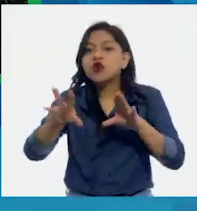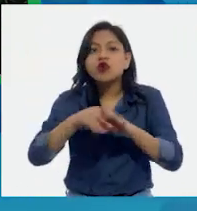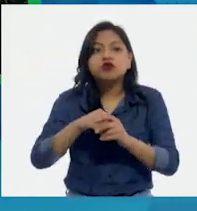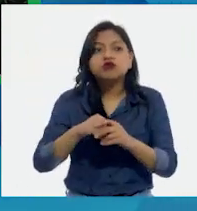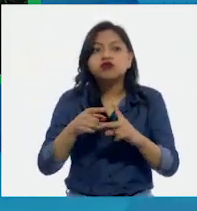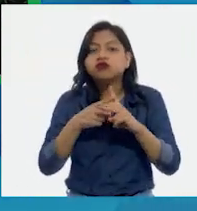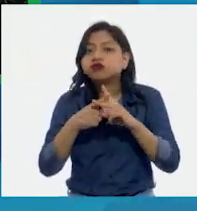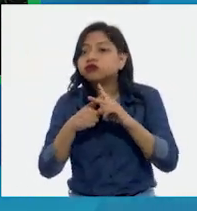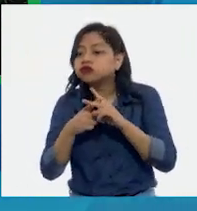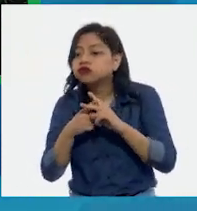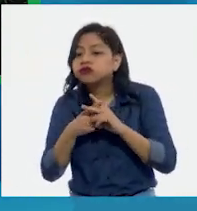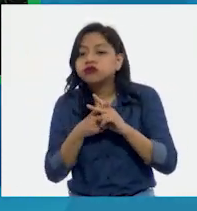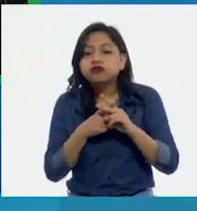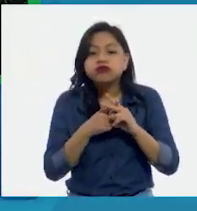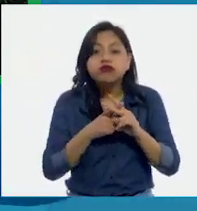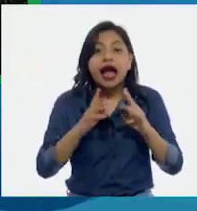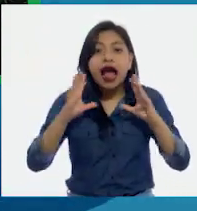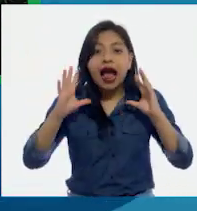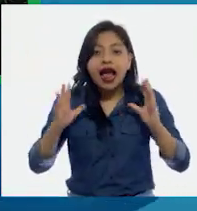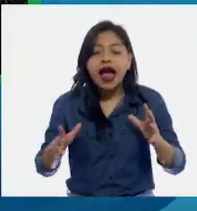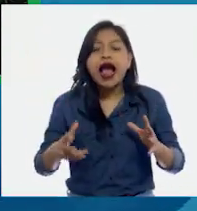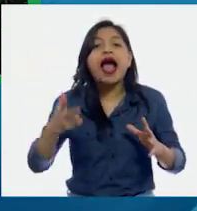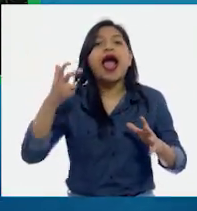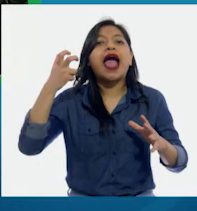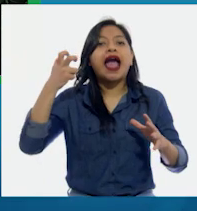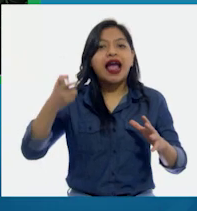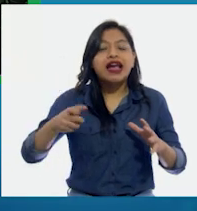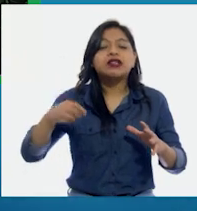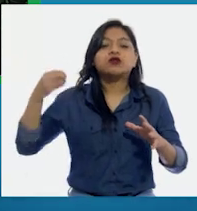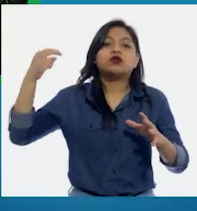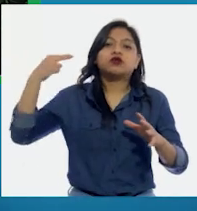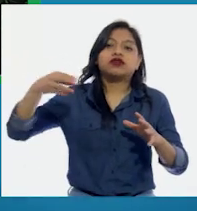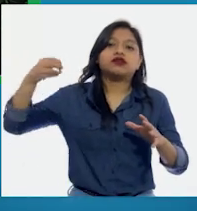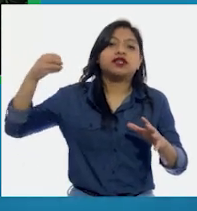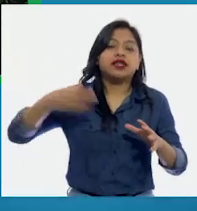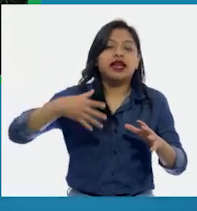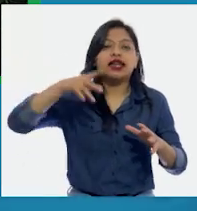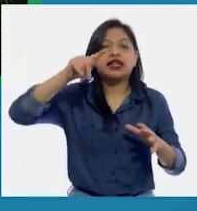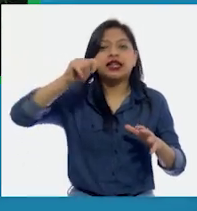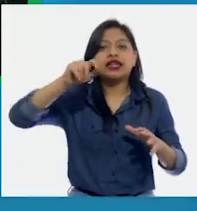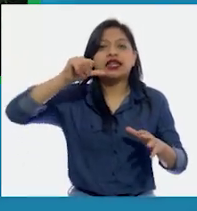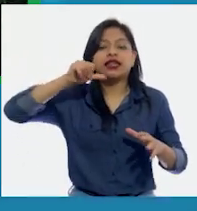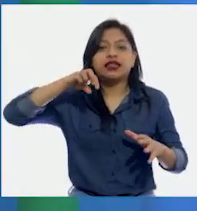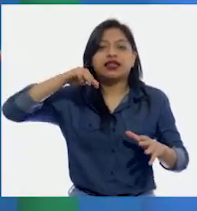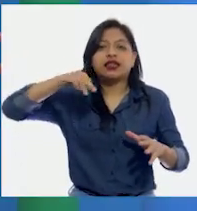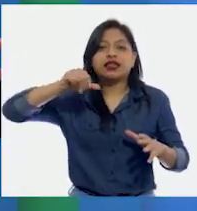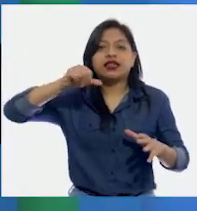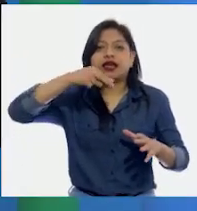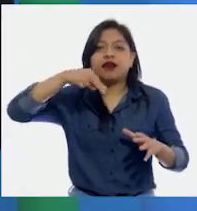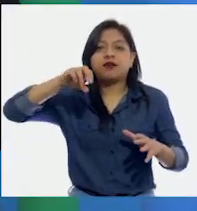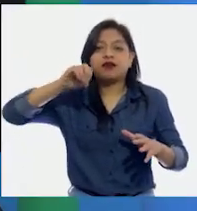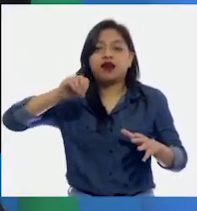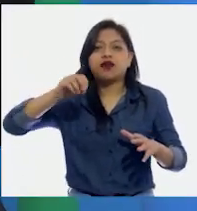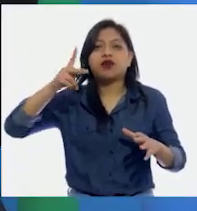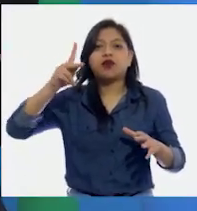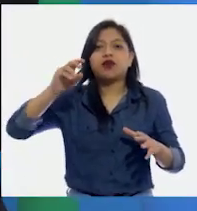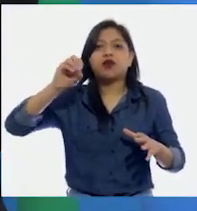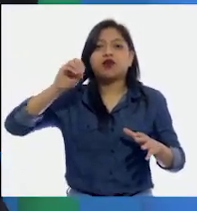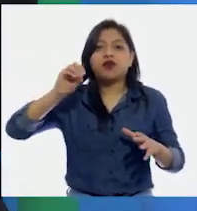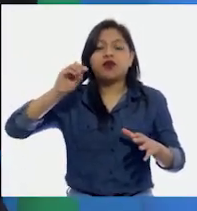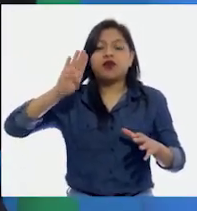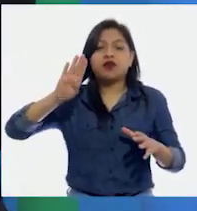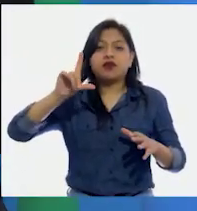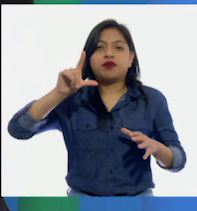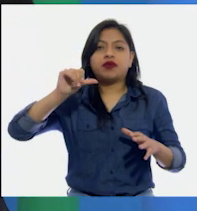tamaño poblacional de los conejos será el número total de conejos en ese bosque. Por ejemplo, si